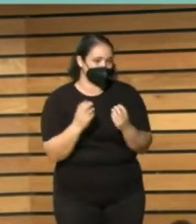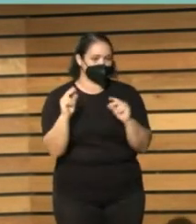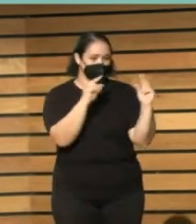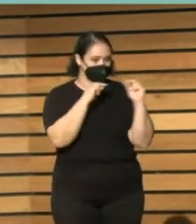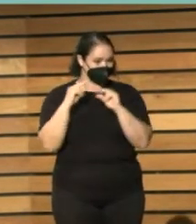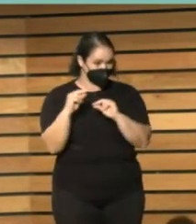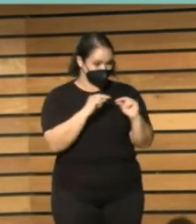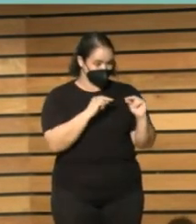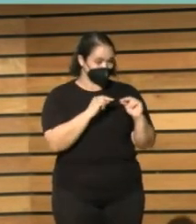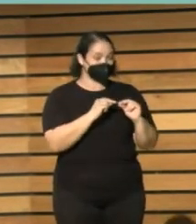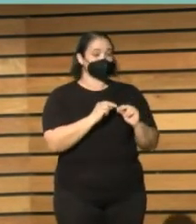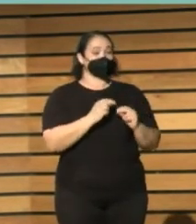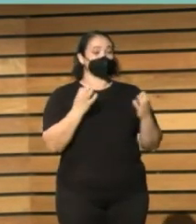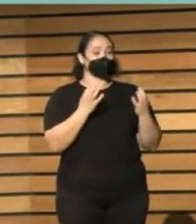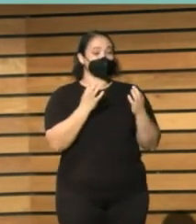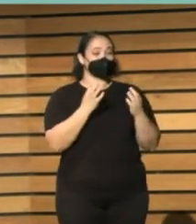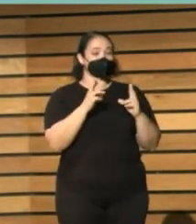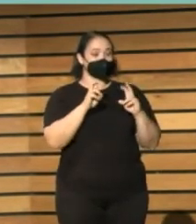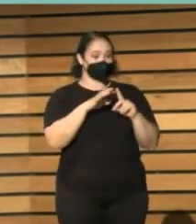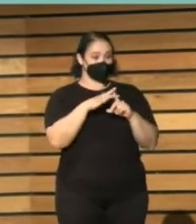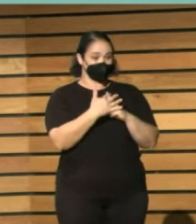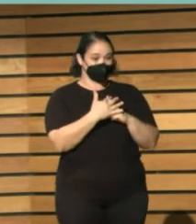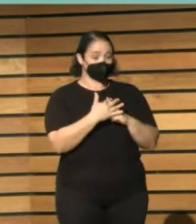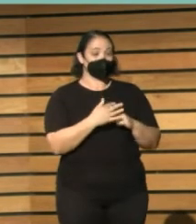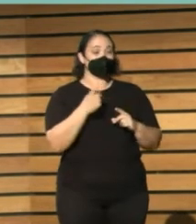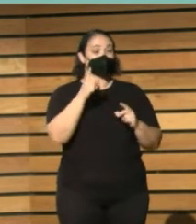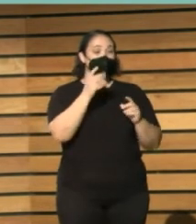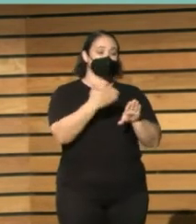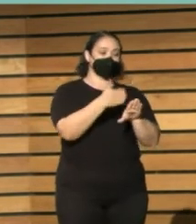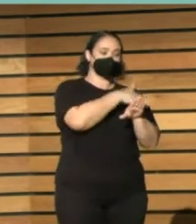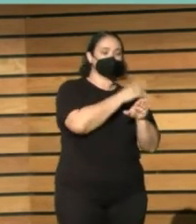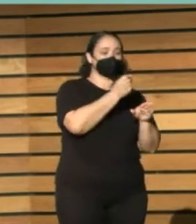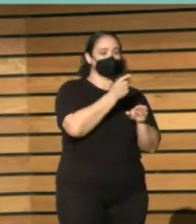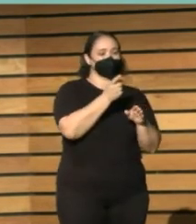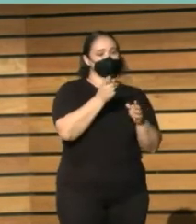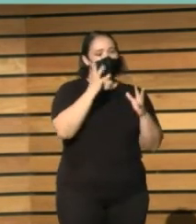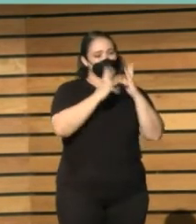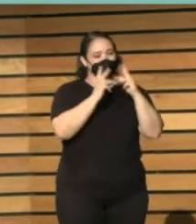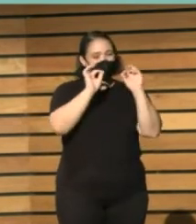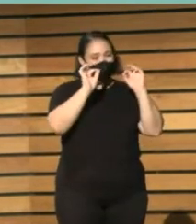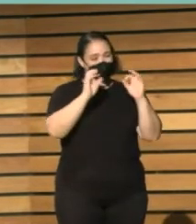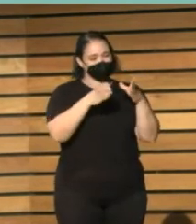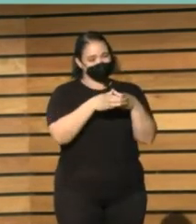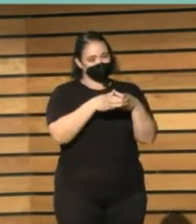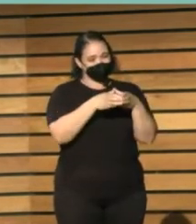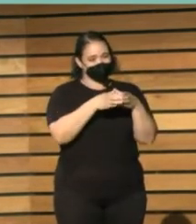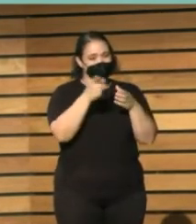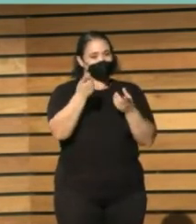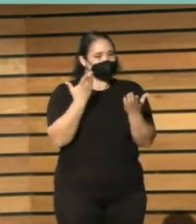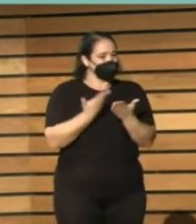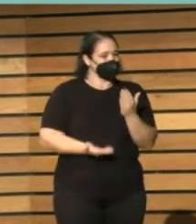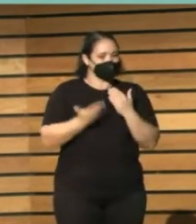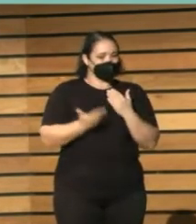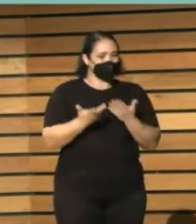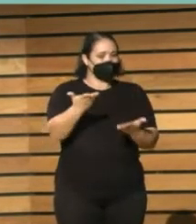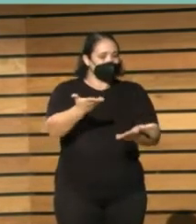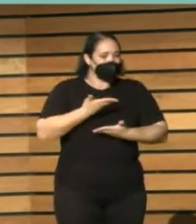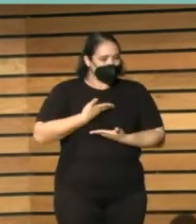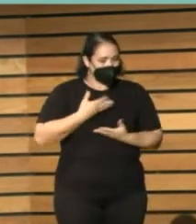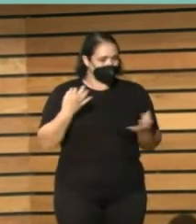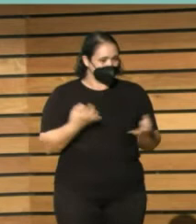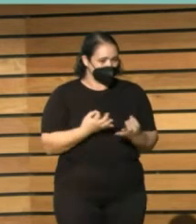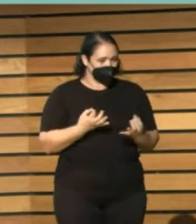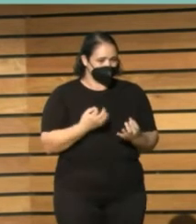porque detrás están las administraciones las diferentes administraciones que son factores externos como nos